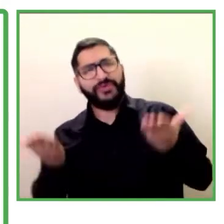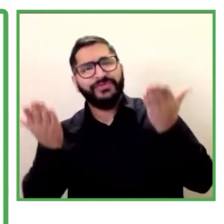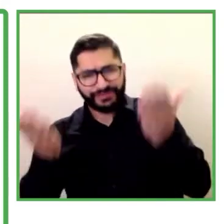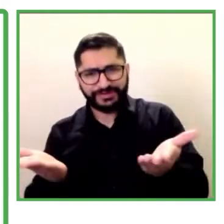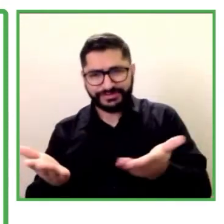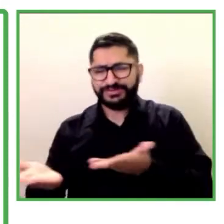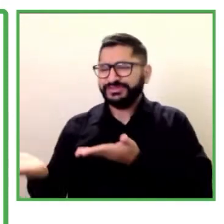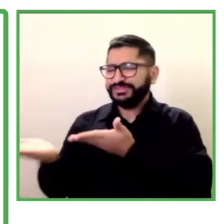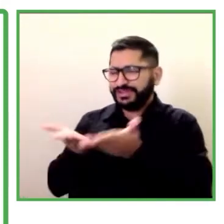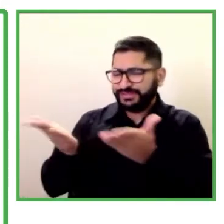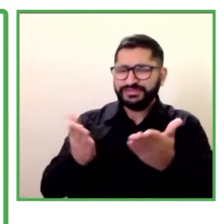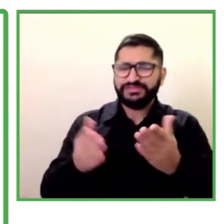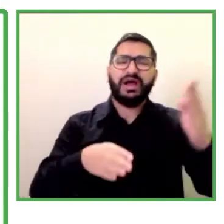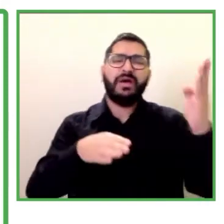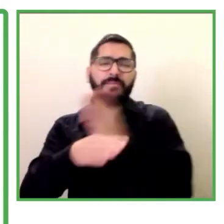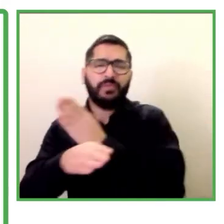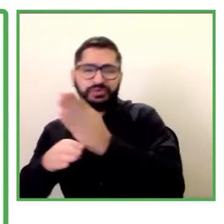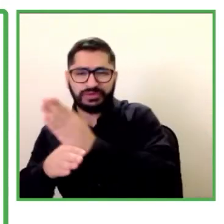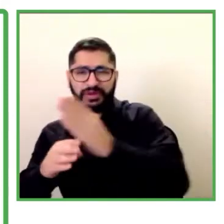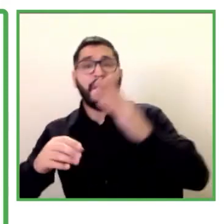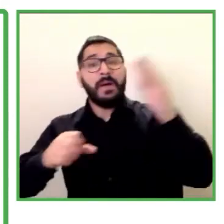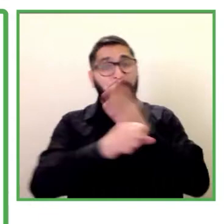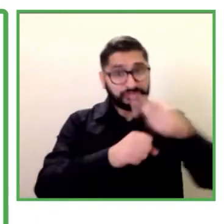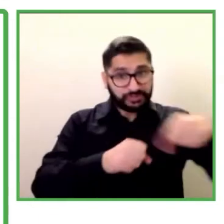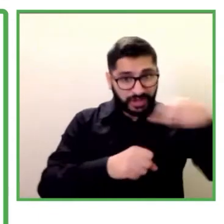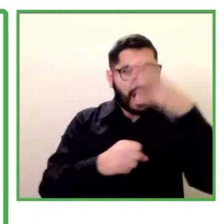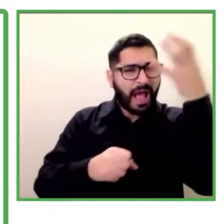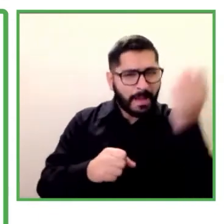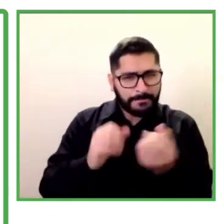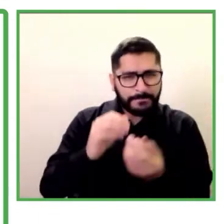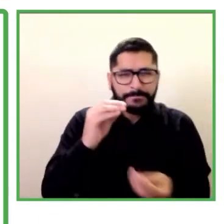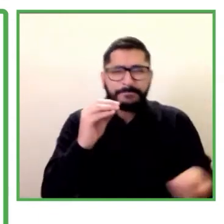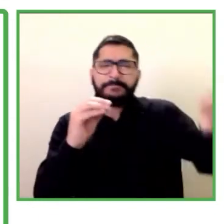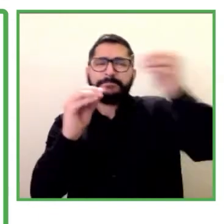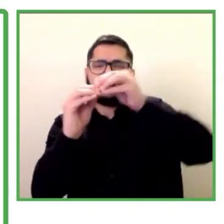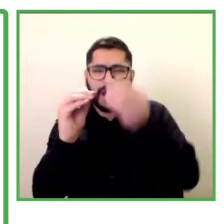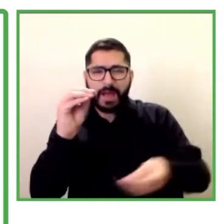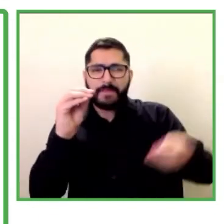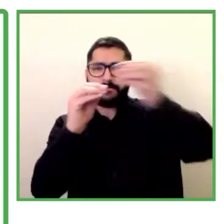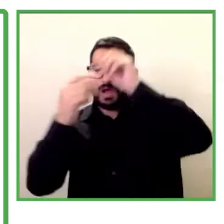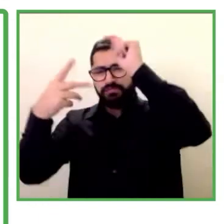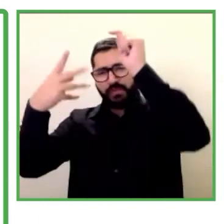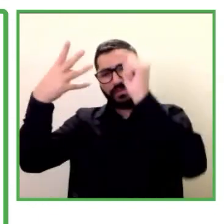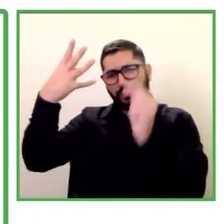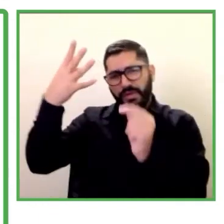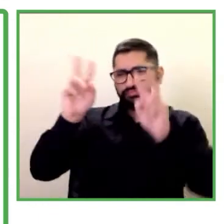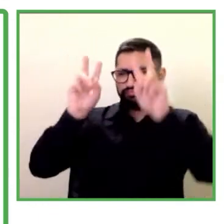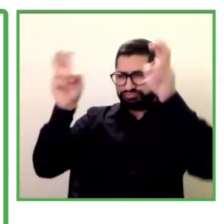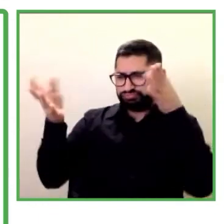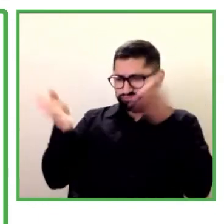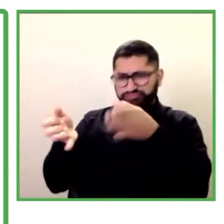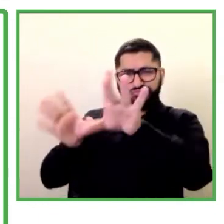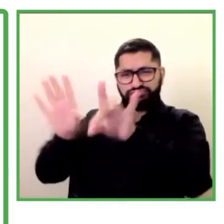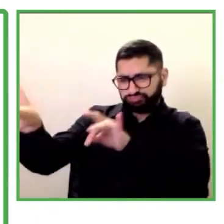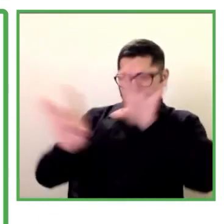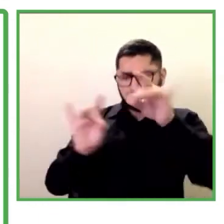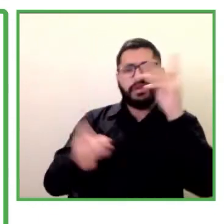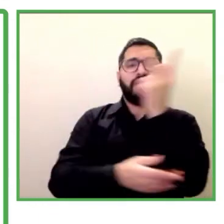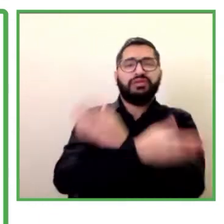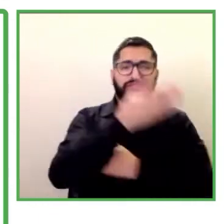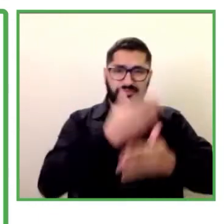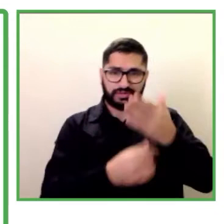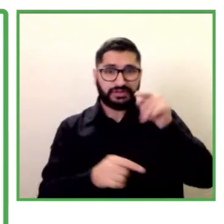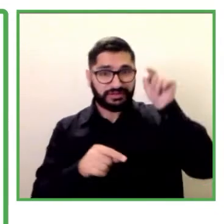capacitación y a las personas con discapacidad para que aquellas personas con discapacidad pues que tienen un rezago